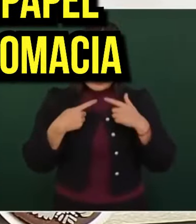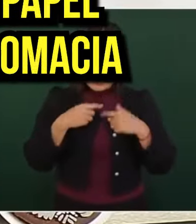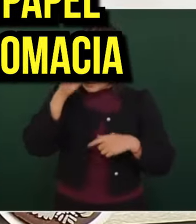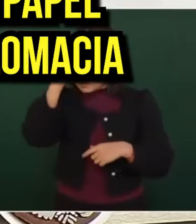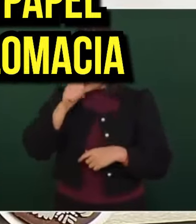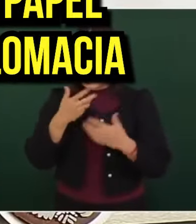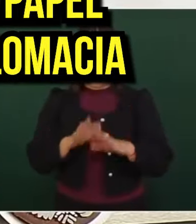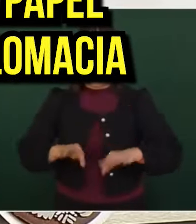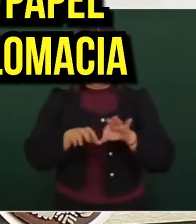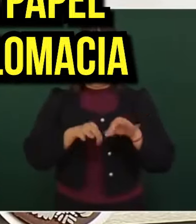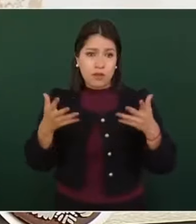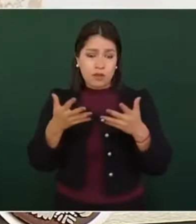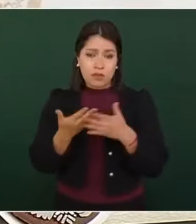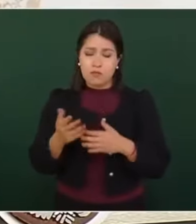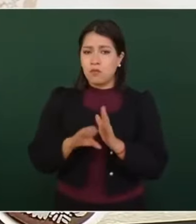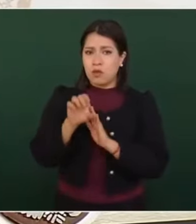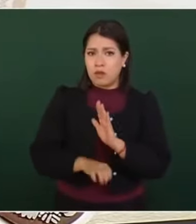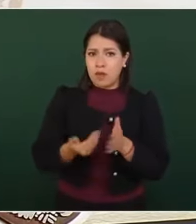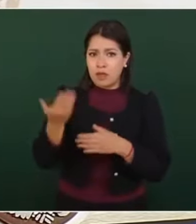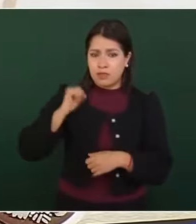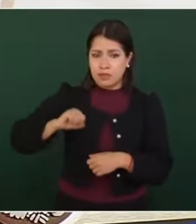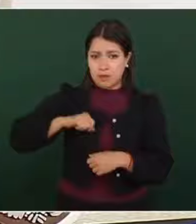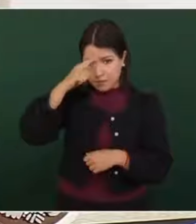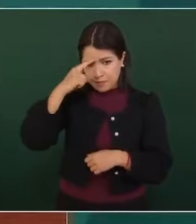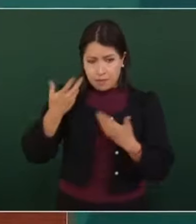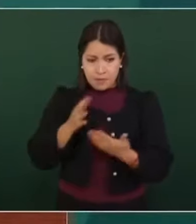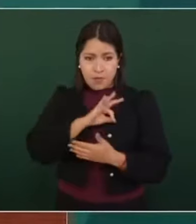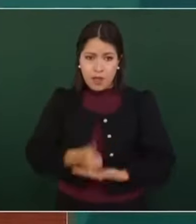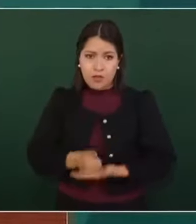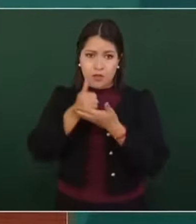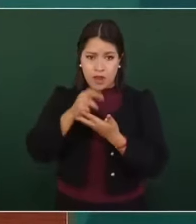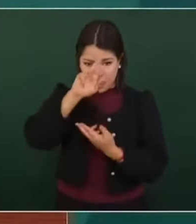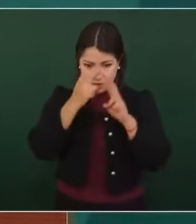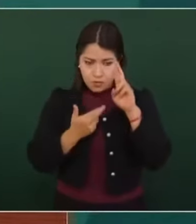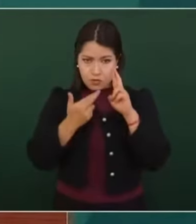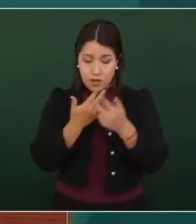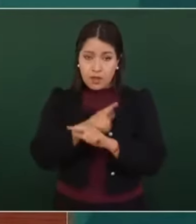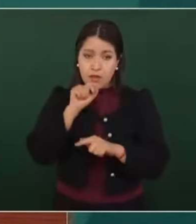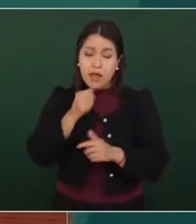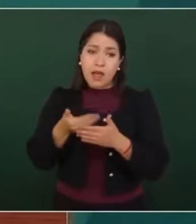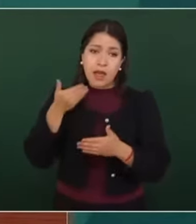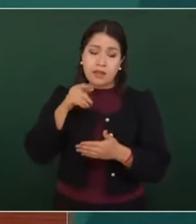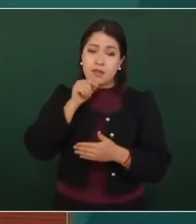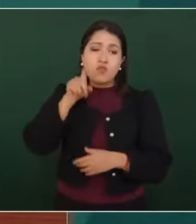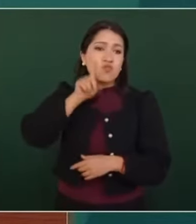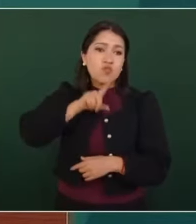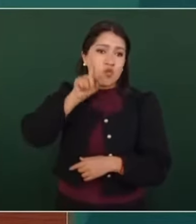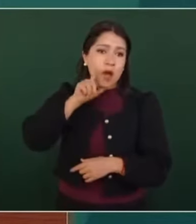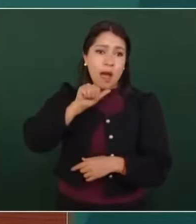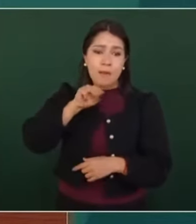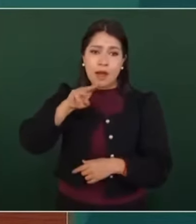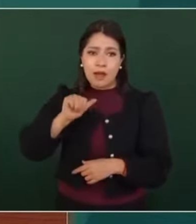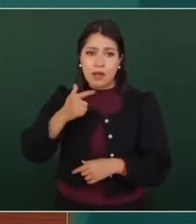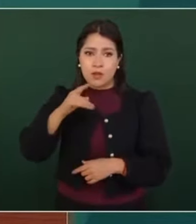especialmente a principios del siglo pasado, al amparo emancipador de la Revolución. En 1945, una diplomática mexicana, Amalia